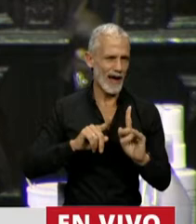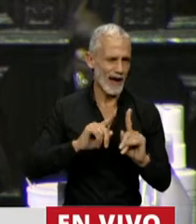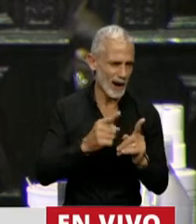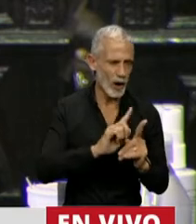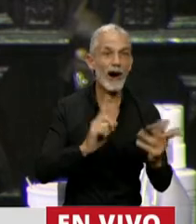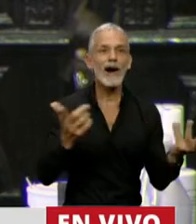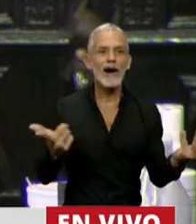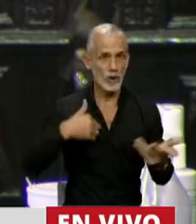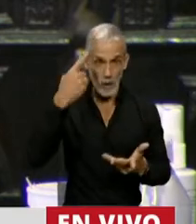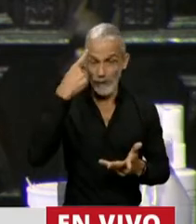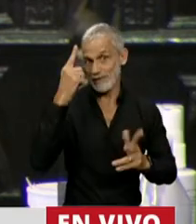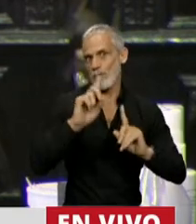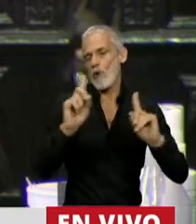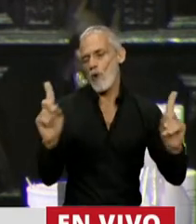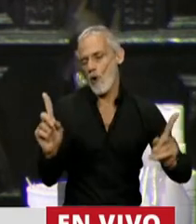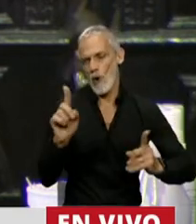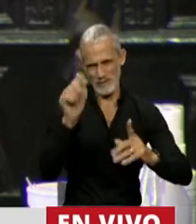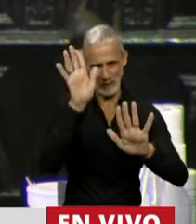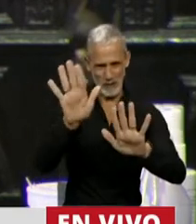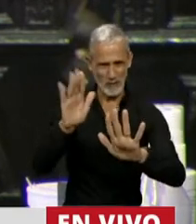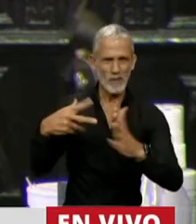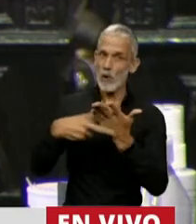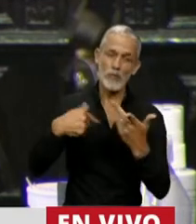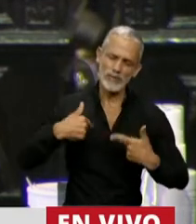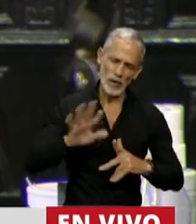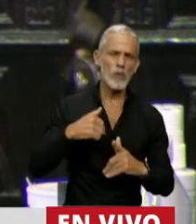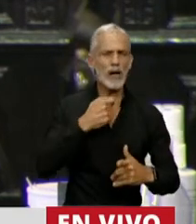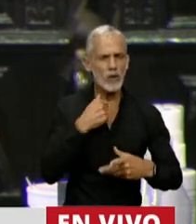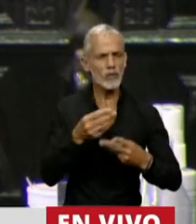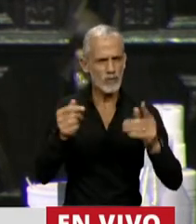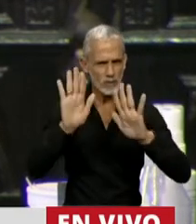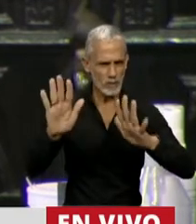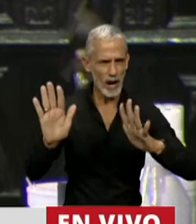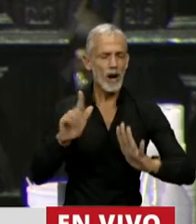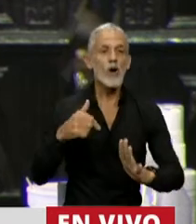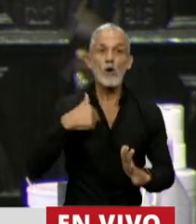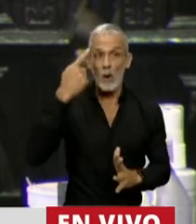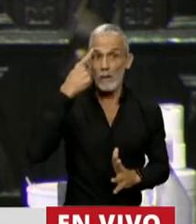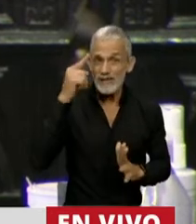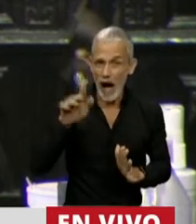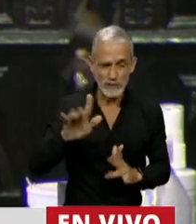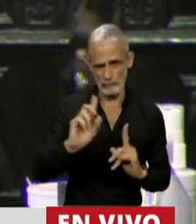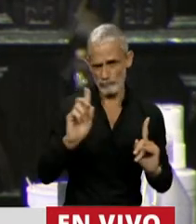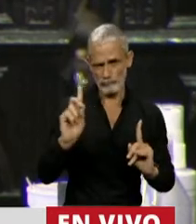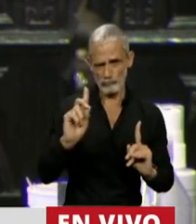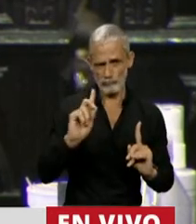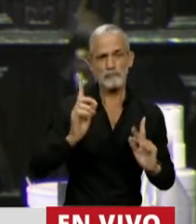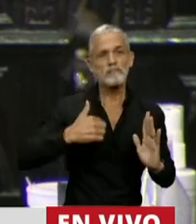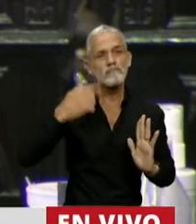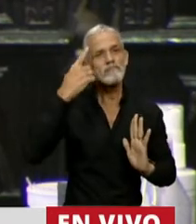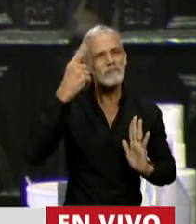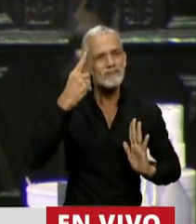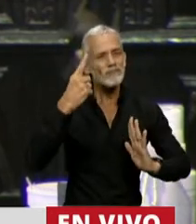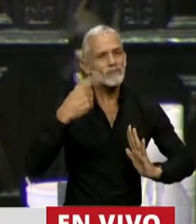como no suponemos eso, quiero terminar, quiero terminar, quiero terminar, pero como no suponemos eso y la